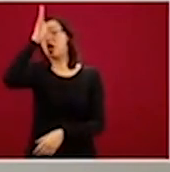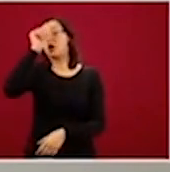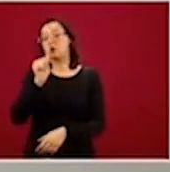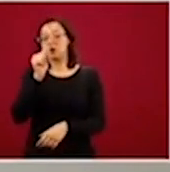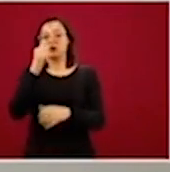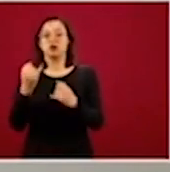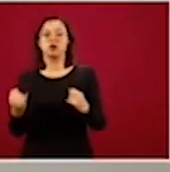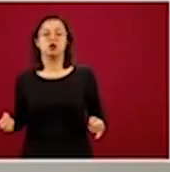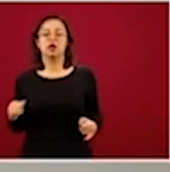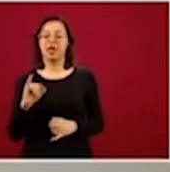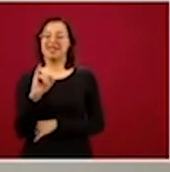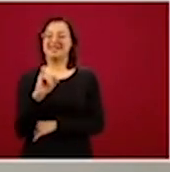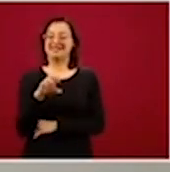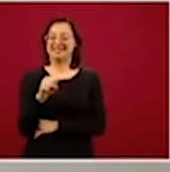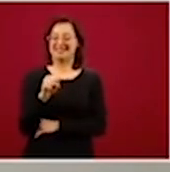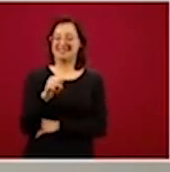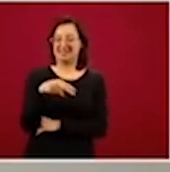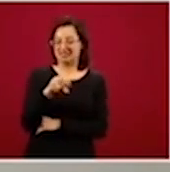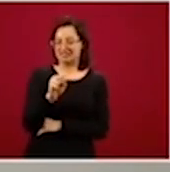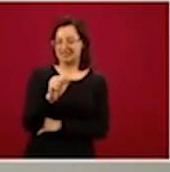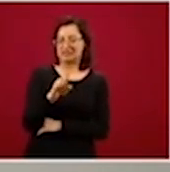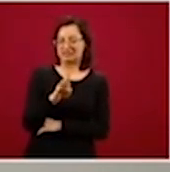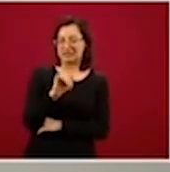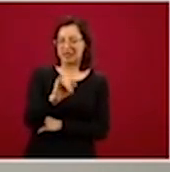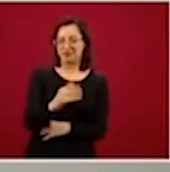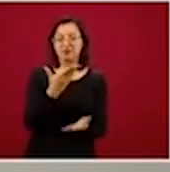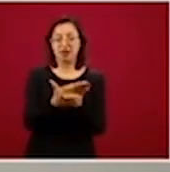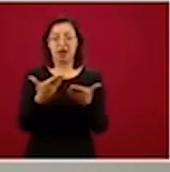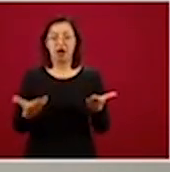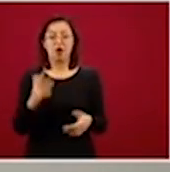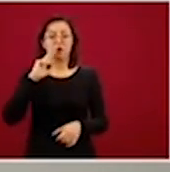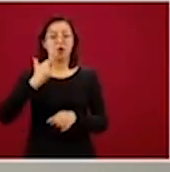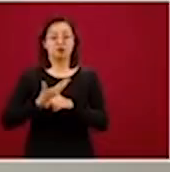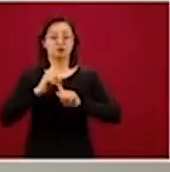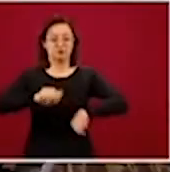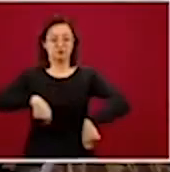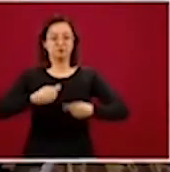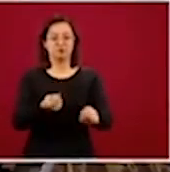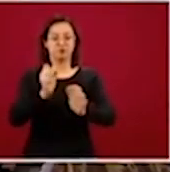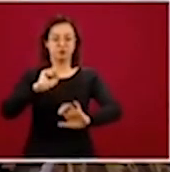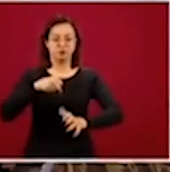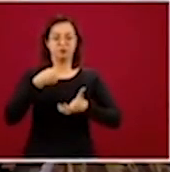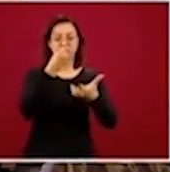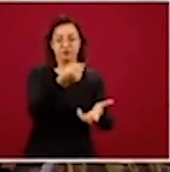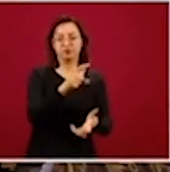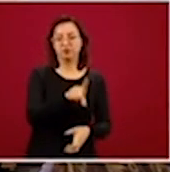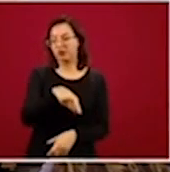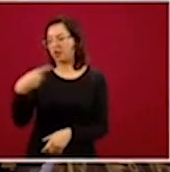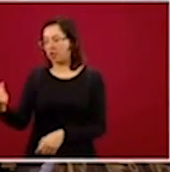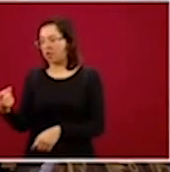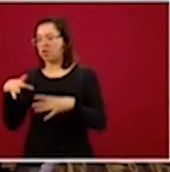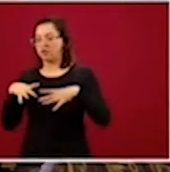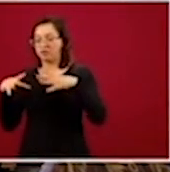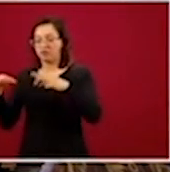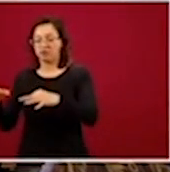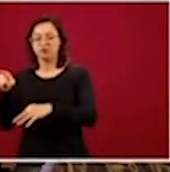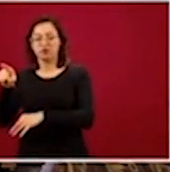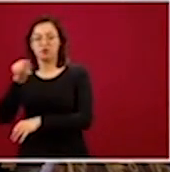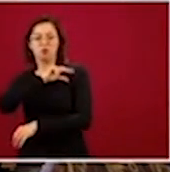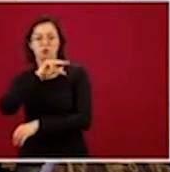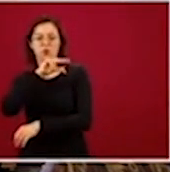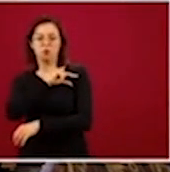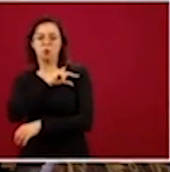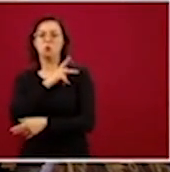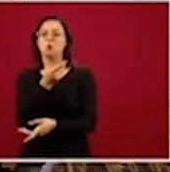Instituto de Salud para el Bienestar, que es quien actualmente maneja el financiamiento, y esta institución privada que se daría